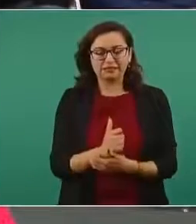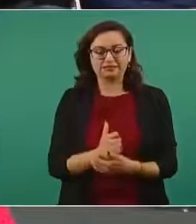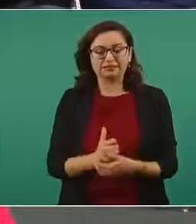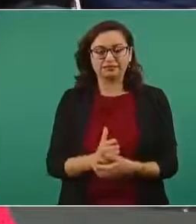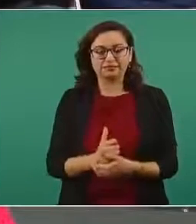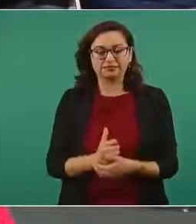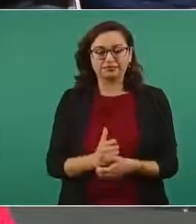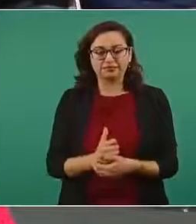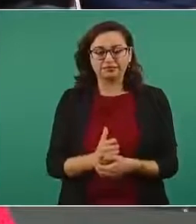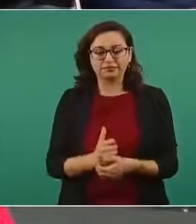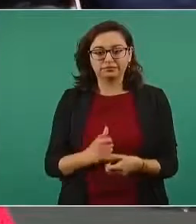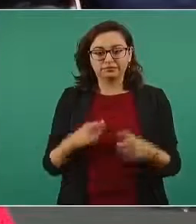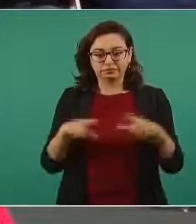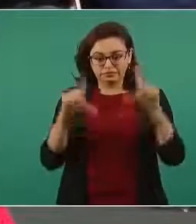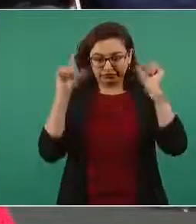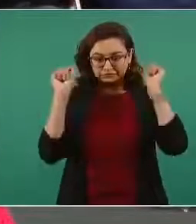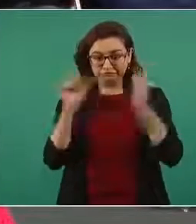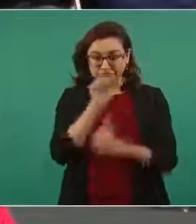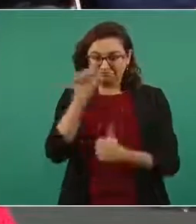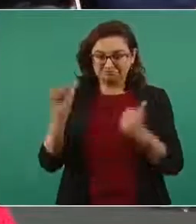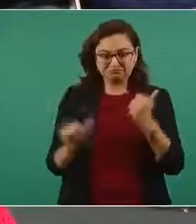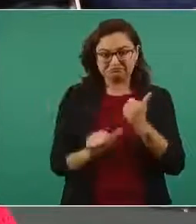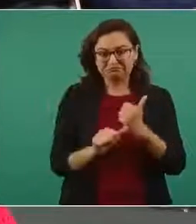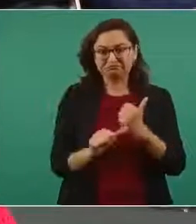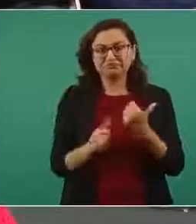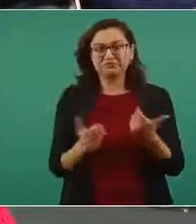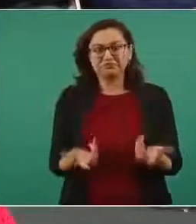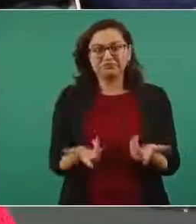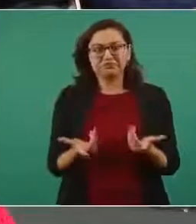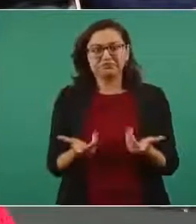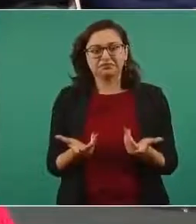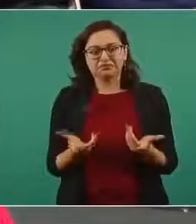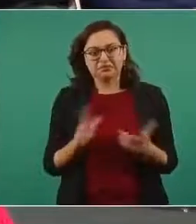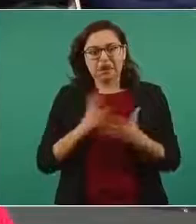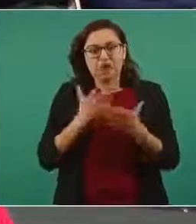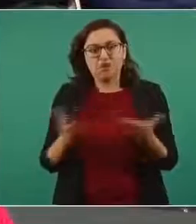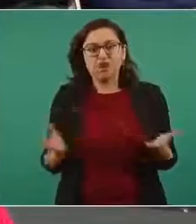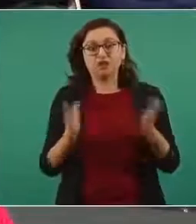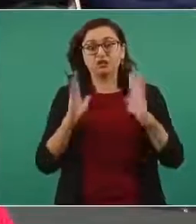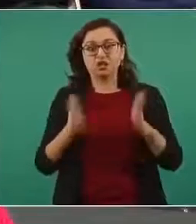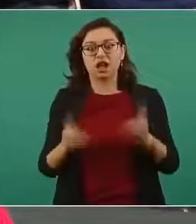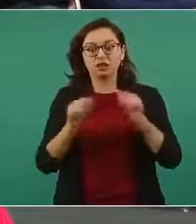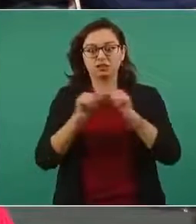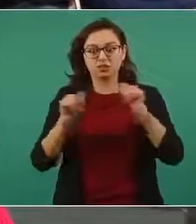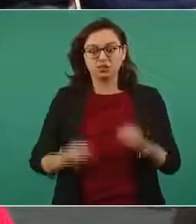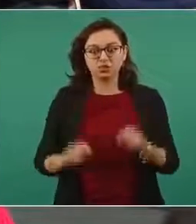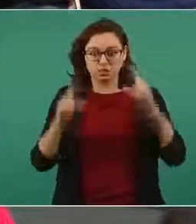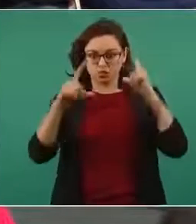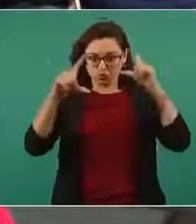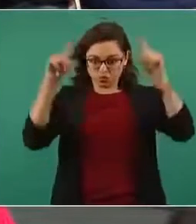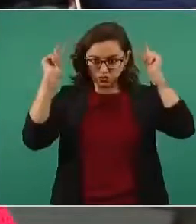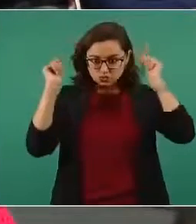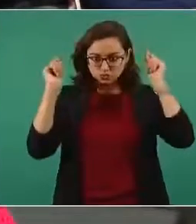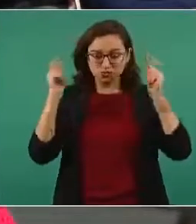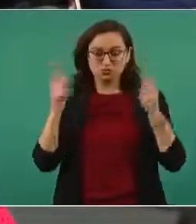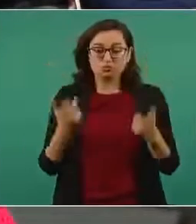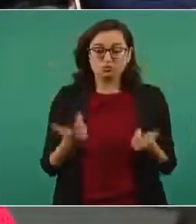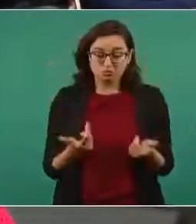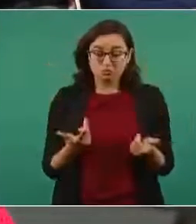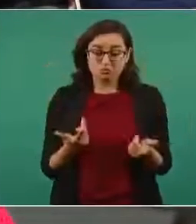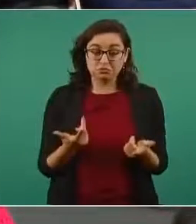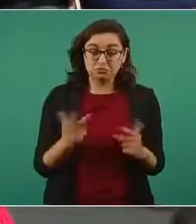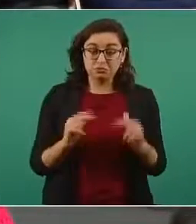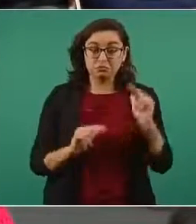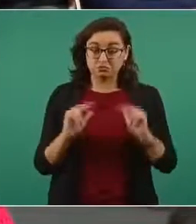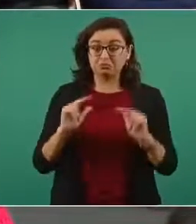enfermera auxiliar o sea ni siquiera tenían ese nivel y ahorita resulta que ya son ya tienen un título de enfermeros y obviamente alcanzaron